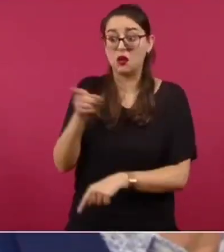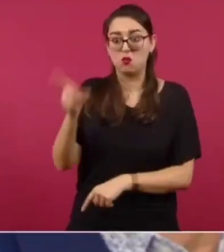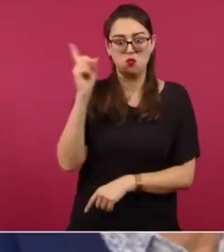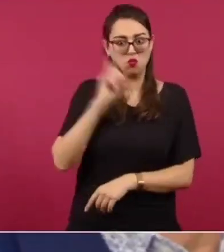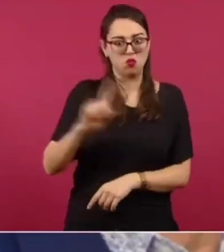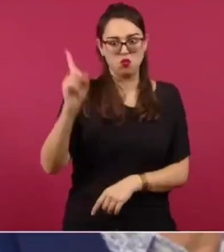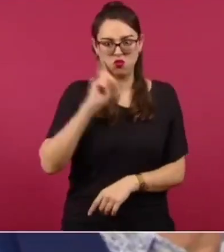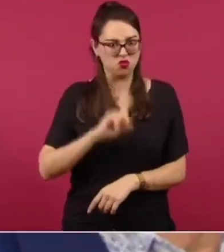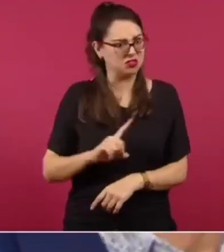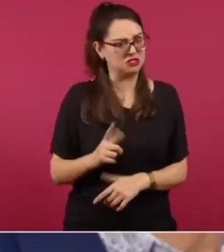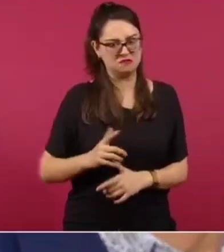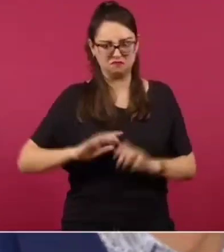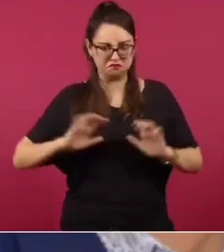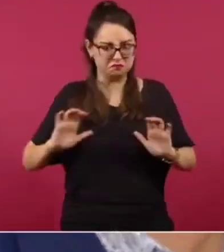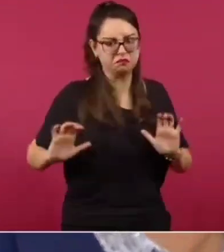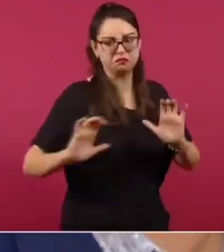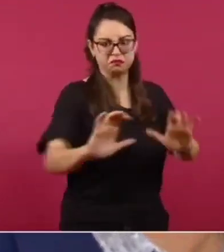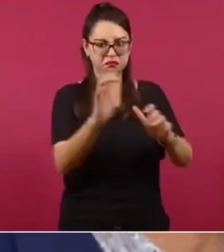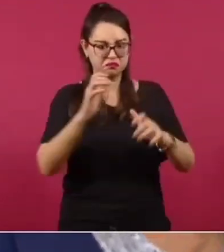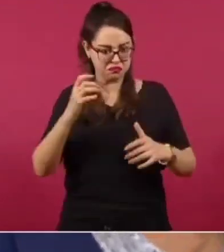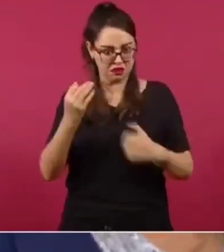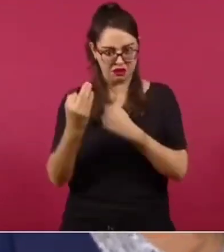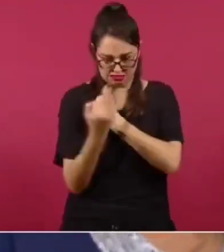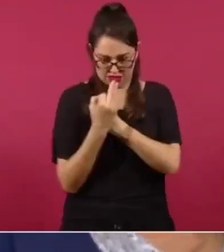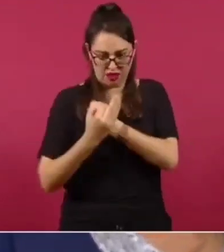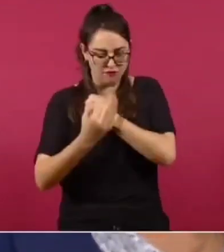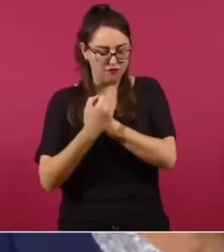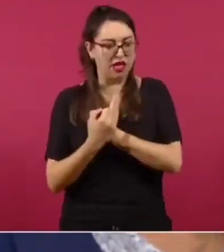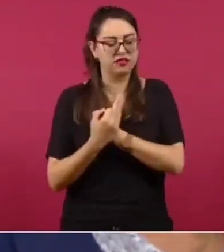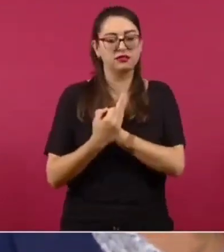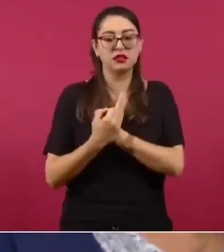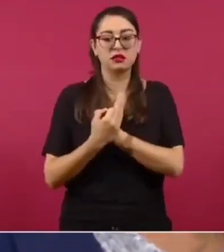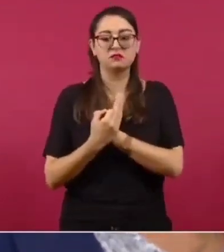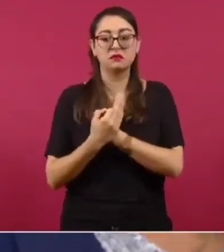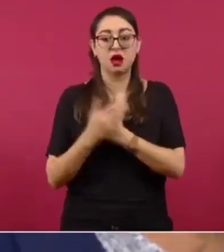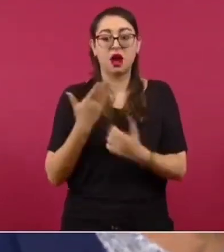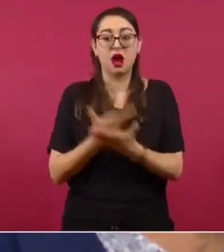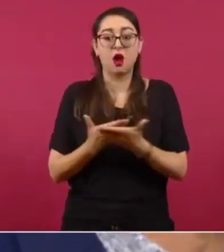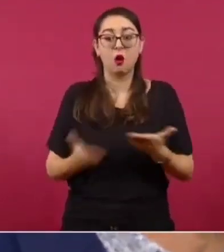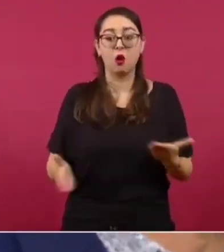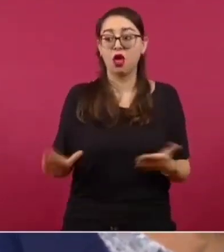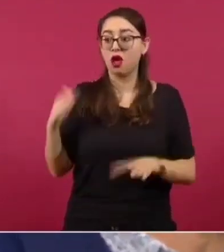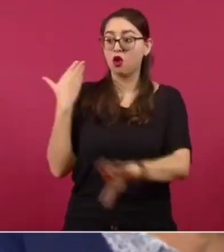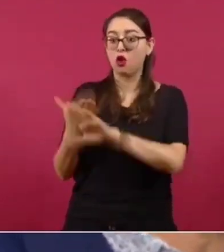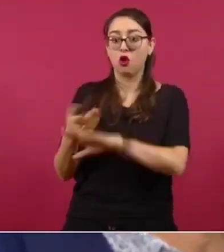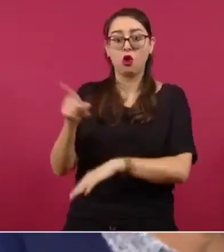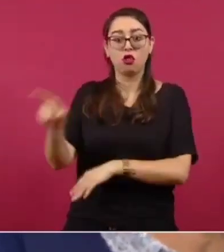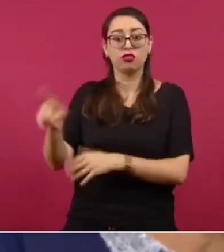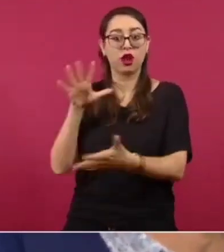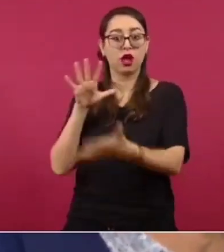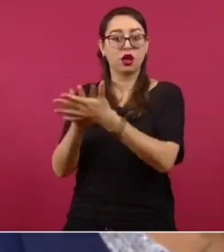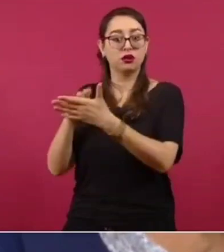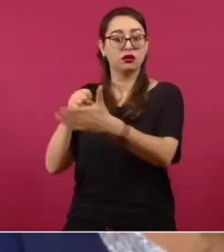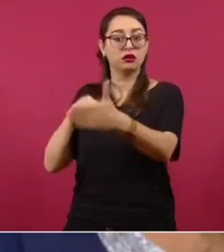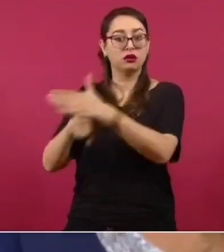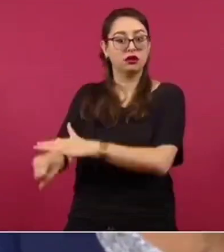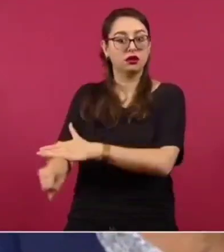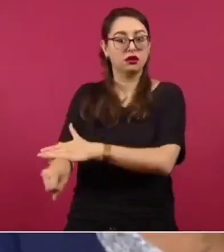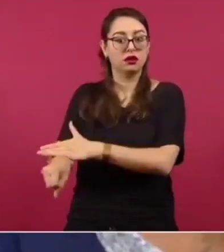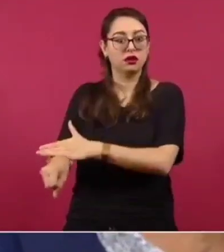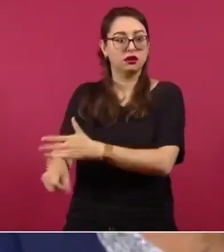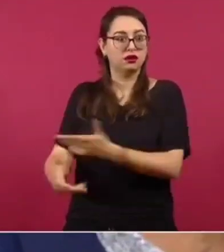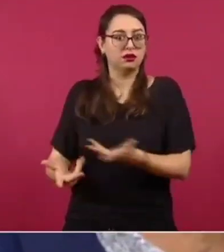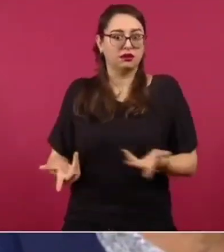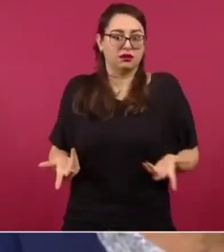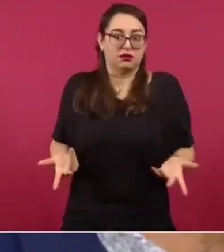condenando a seis años y algunos meses de prisión. Preguntar si va a haber revisión de este caso, porque por supuesto ha habido